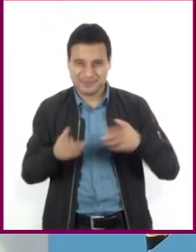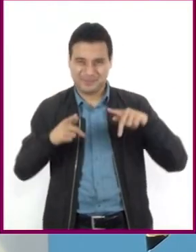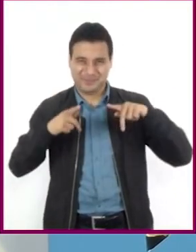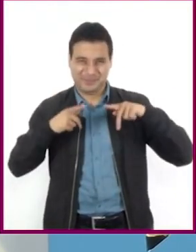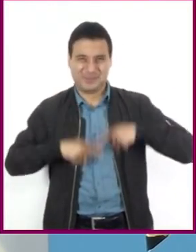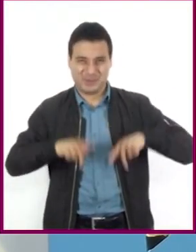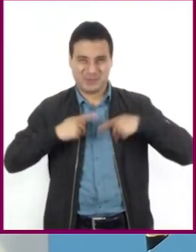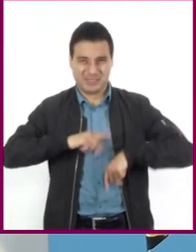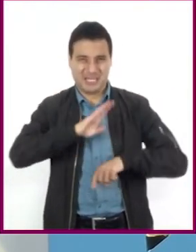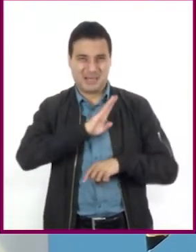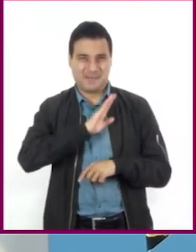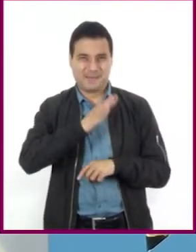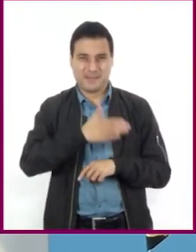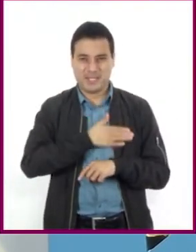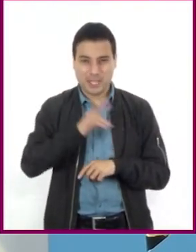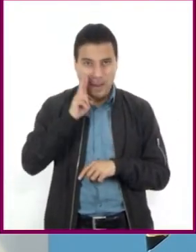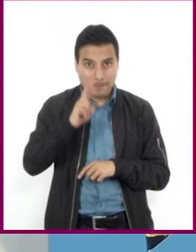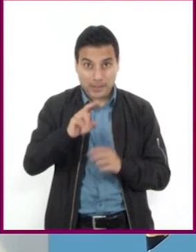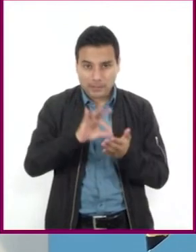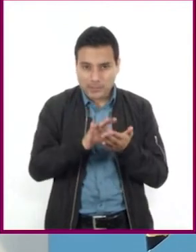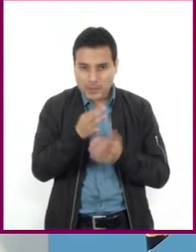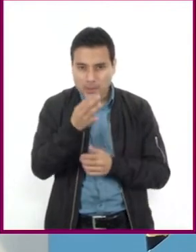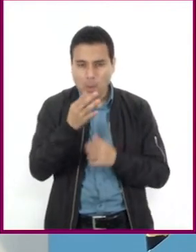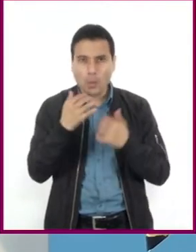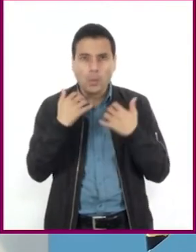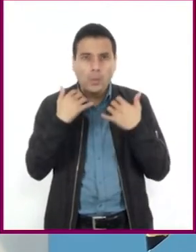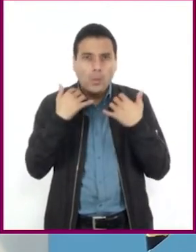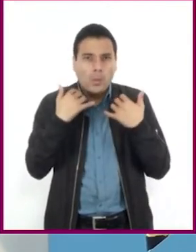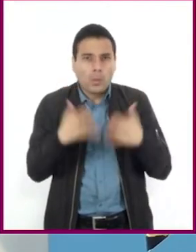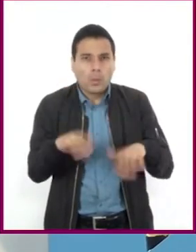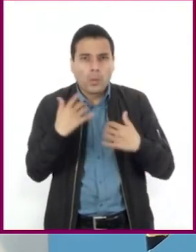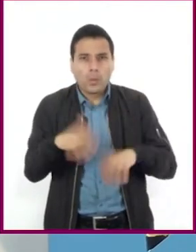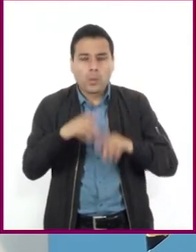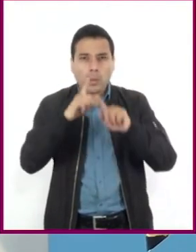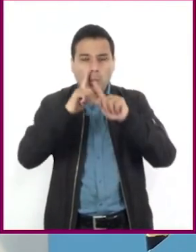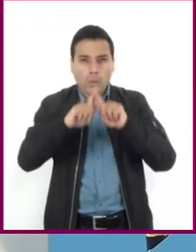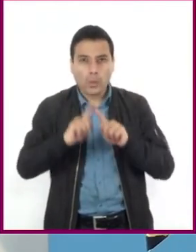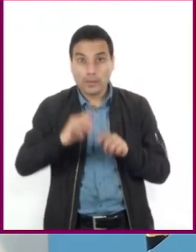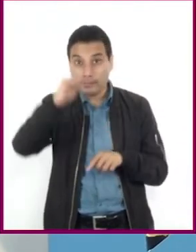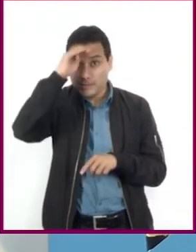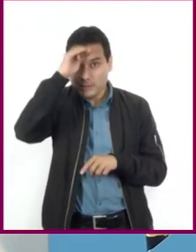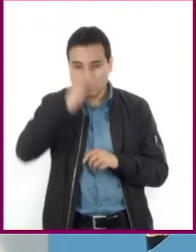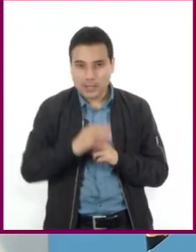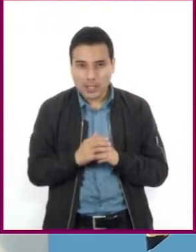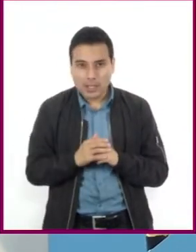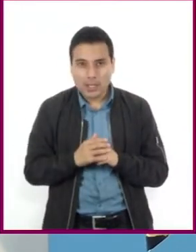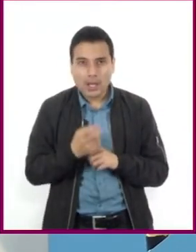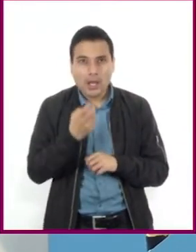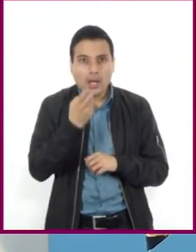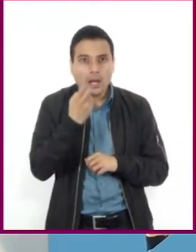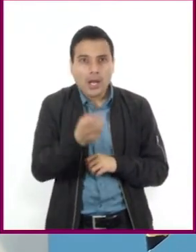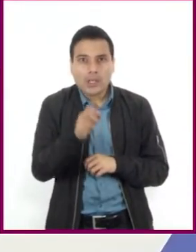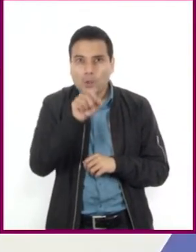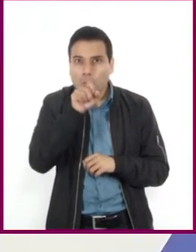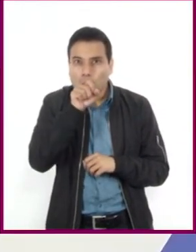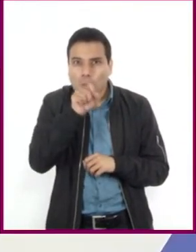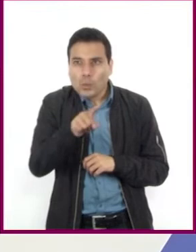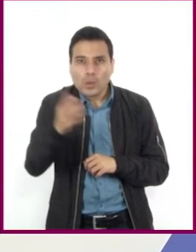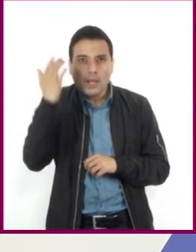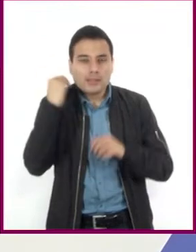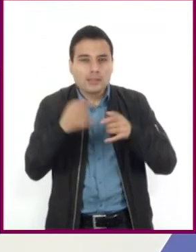y observaron las perlas que los pobladores extraían del mar, se imaginaron que eran las mismas de aquel relato.